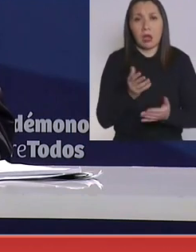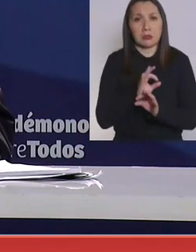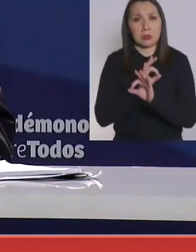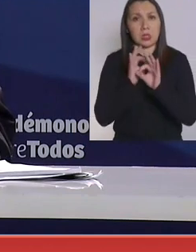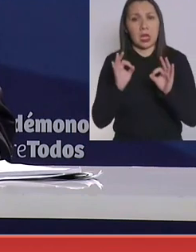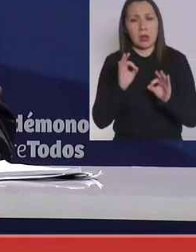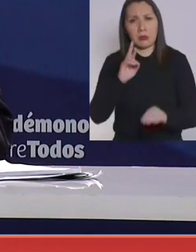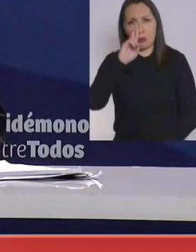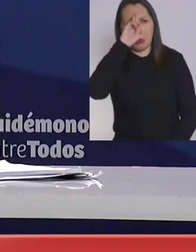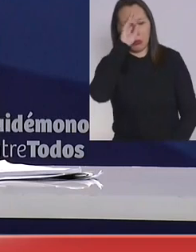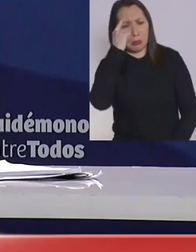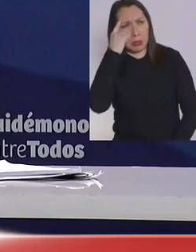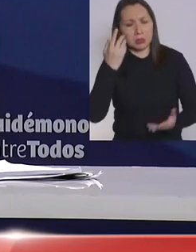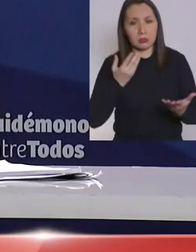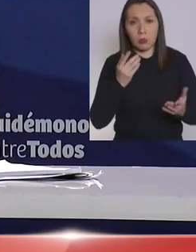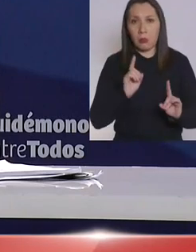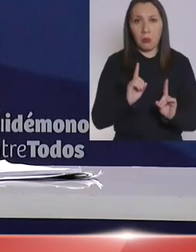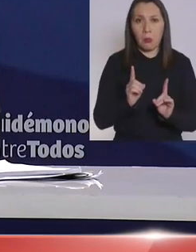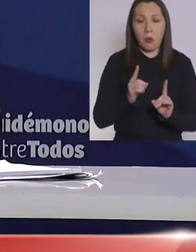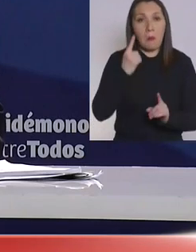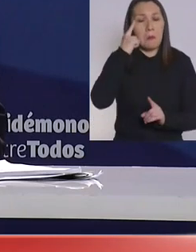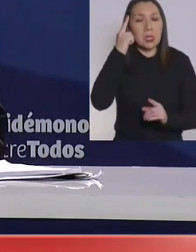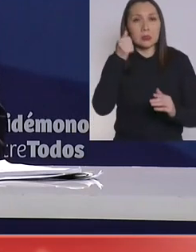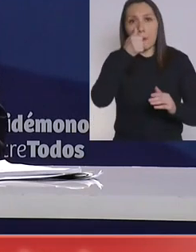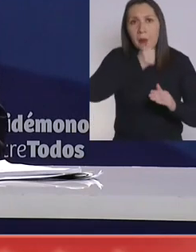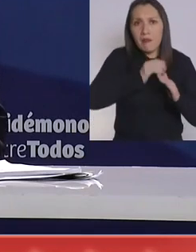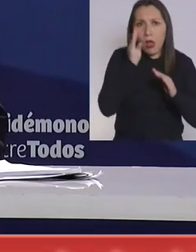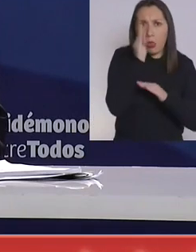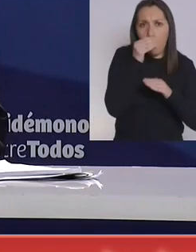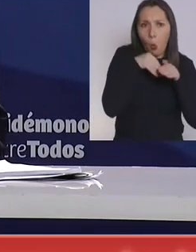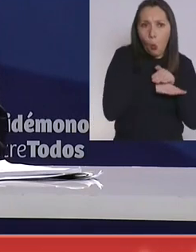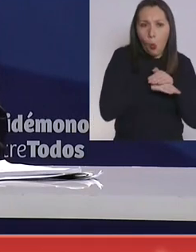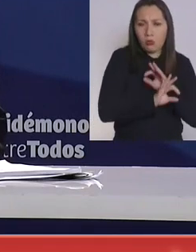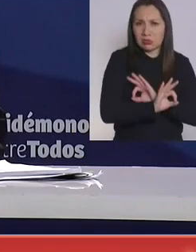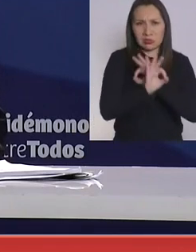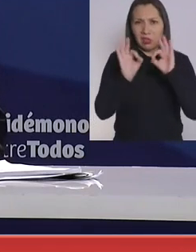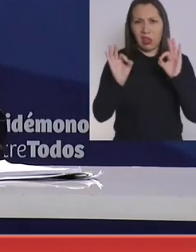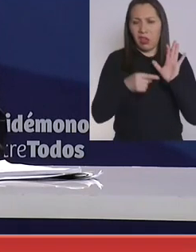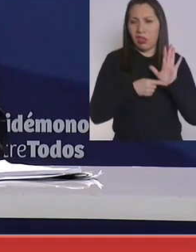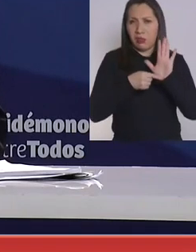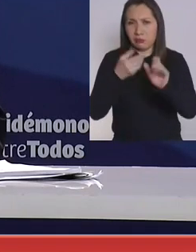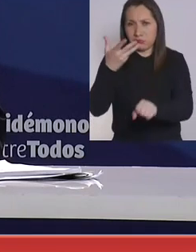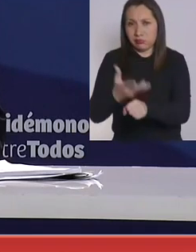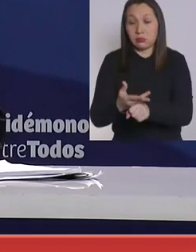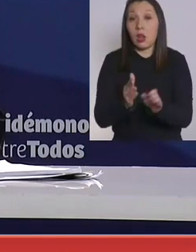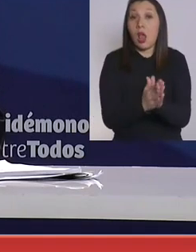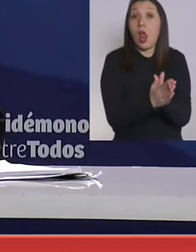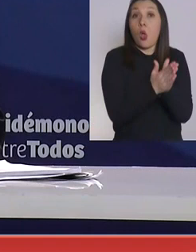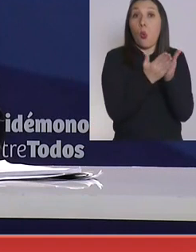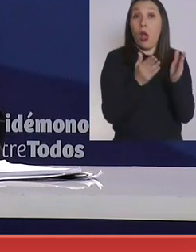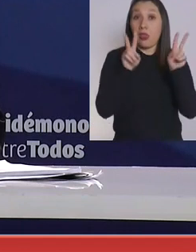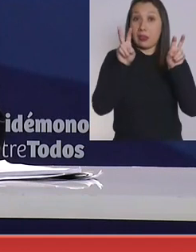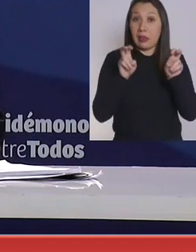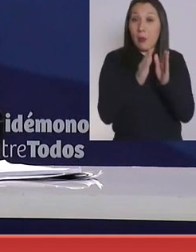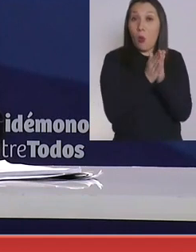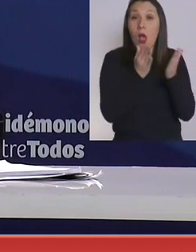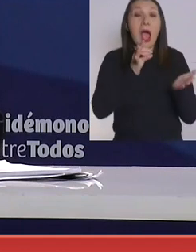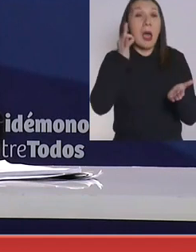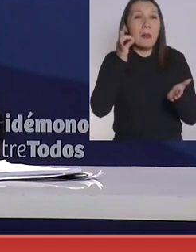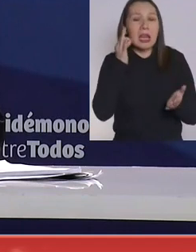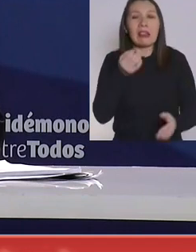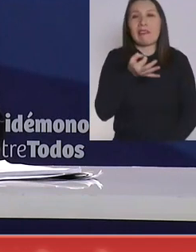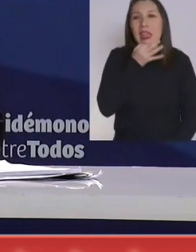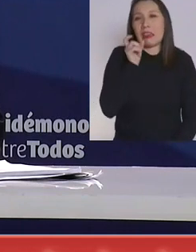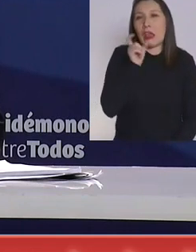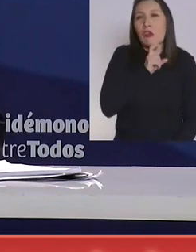tiene nada de extraño, no se ha tratado de ocultar nada. Con respecto al cuaderno amarillo, verde,